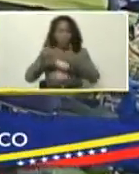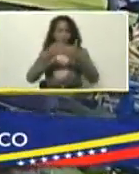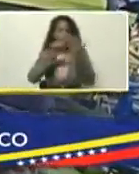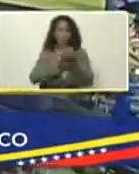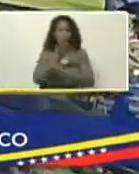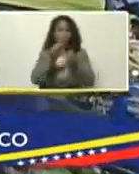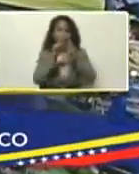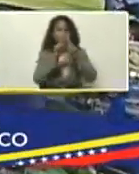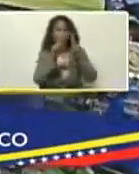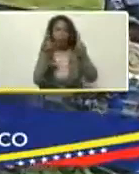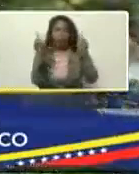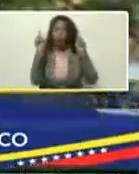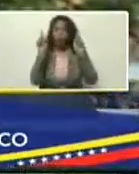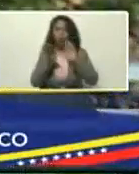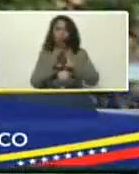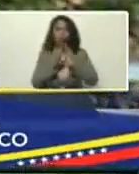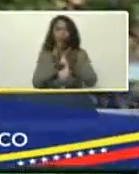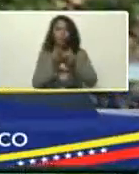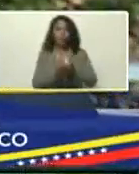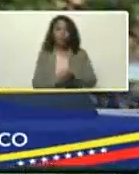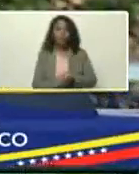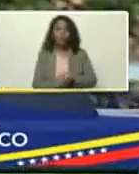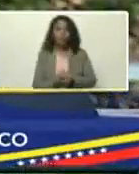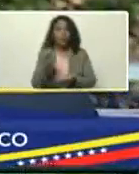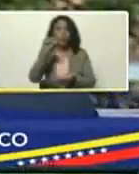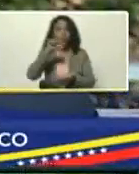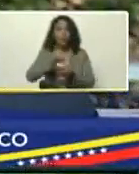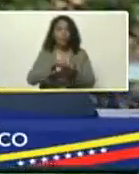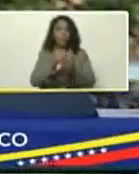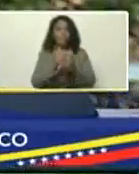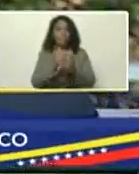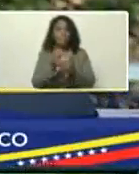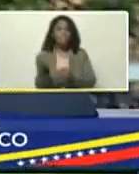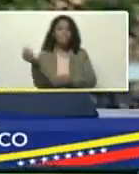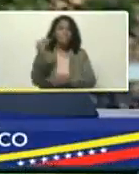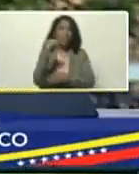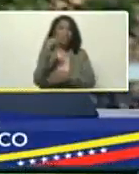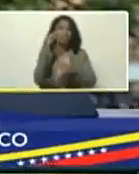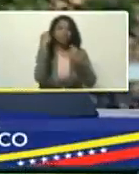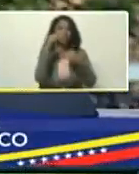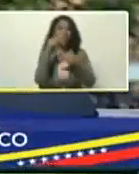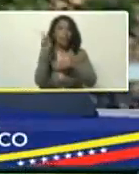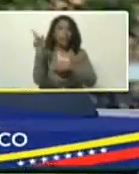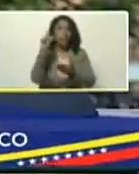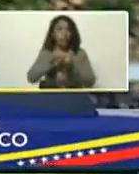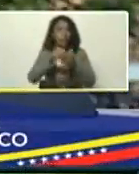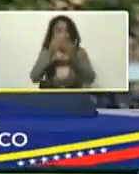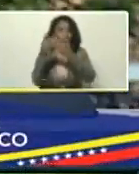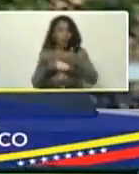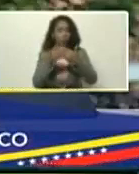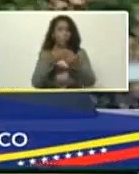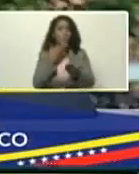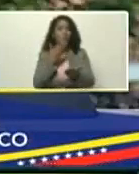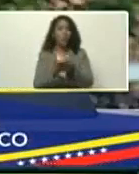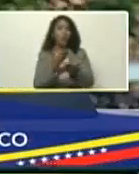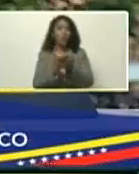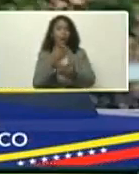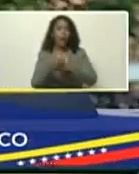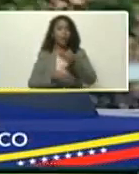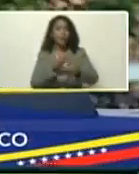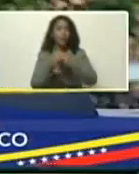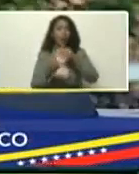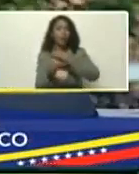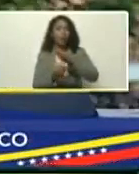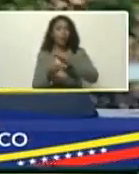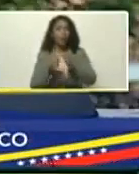ambiental, global, centro del máximo nivel, este centro de estudios, propone, crearlo, en el